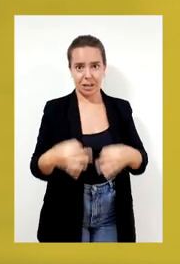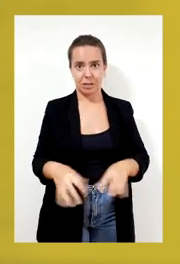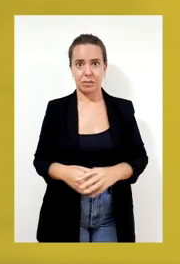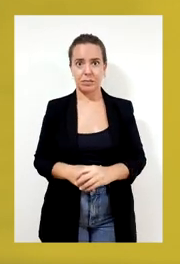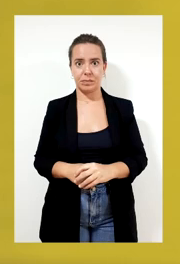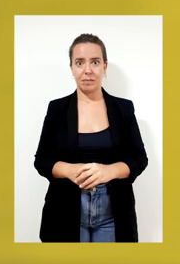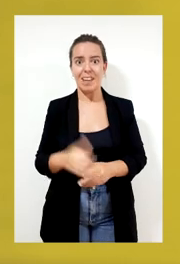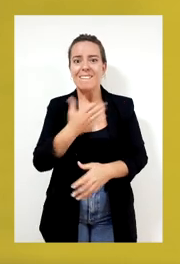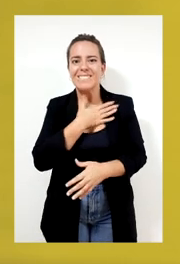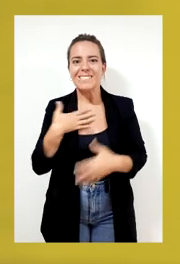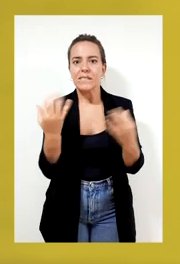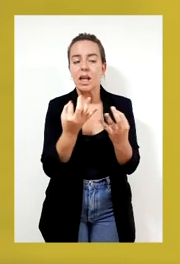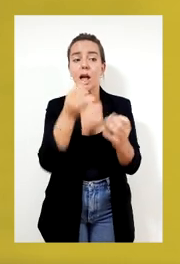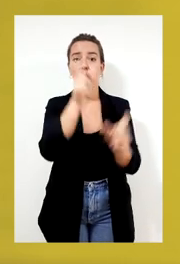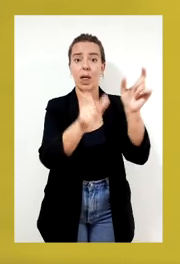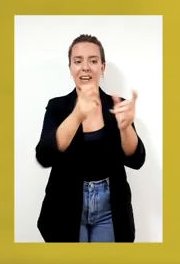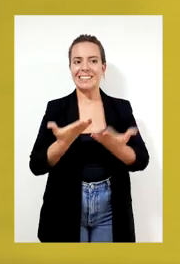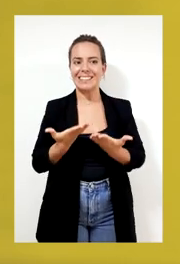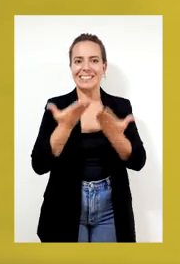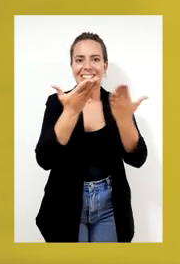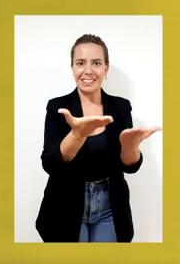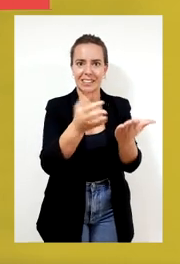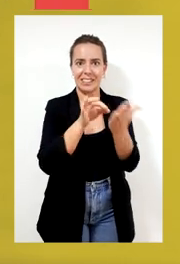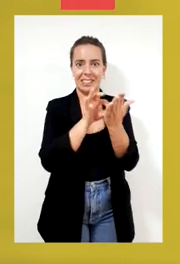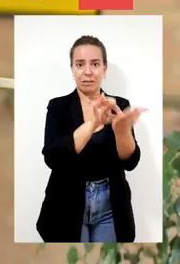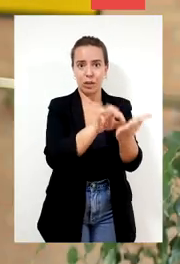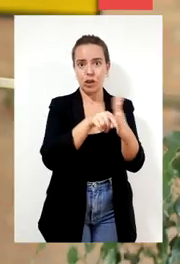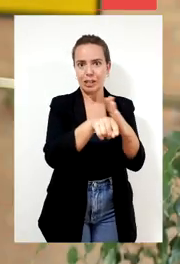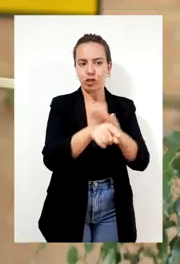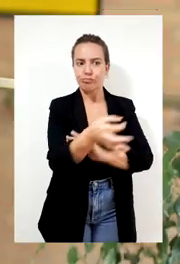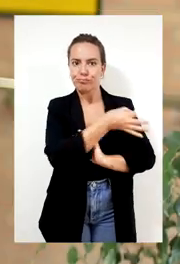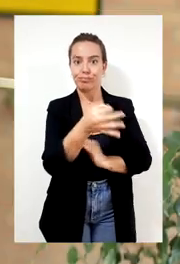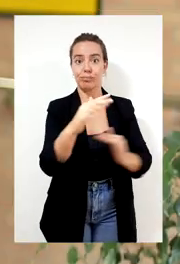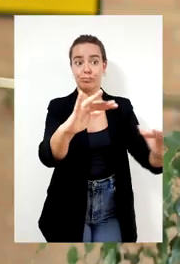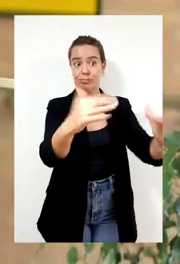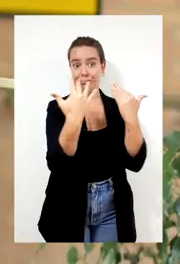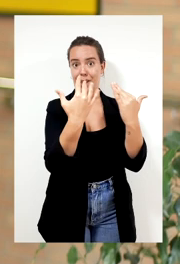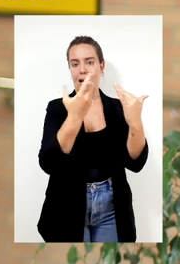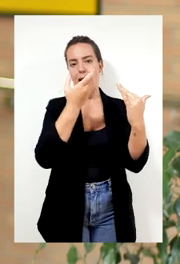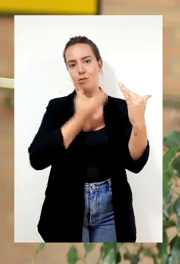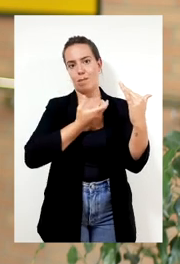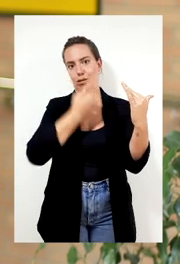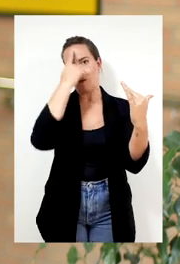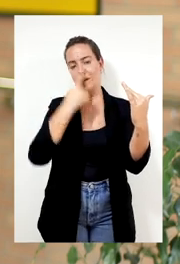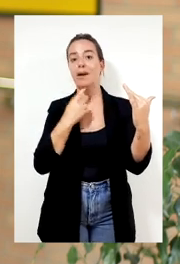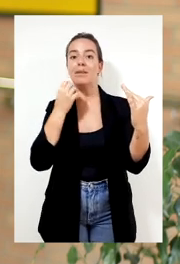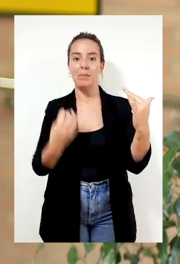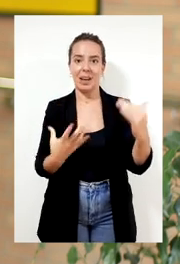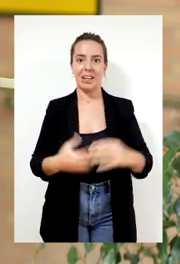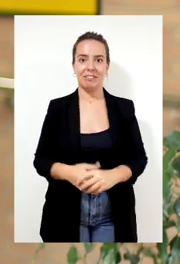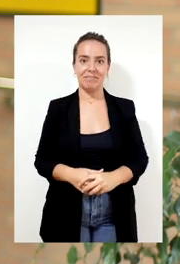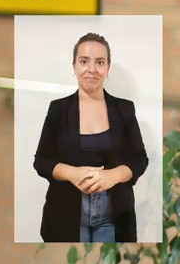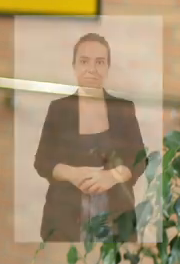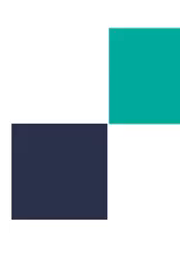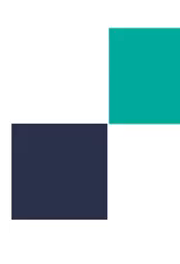manera sencilla. Se trataba de ofrecer un buen servicio de gestión a la ciudadanía y transmitir una buena imagen del